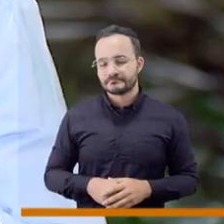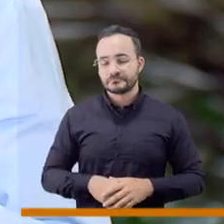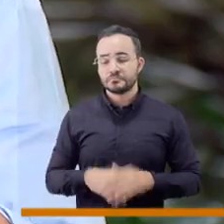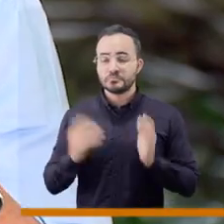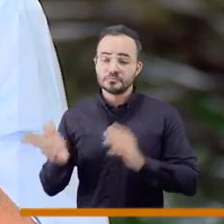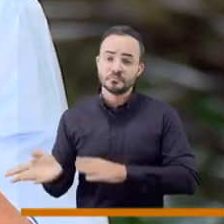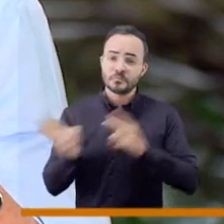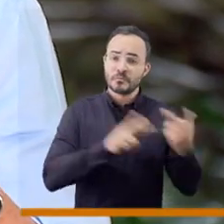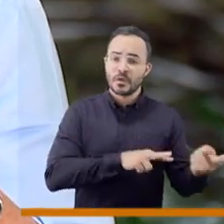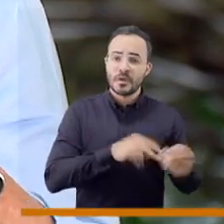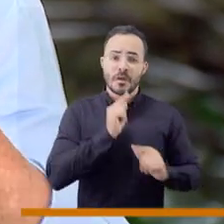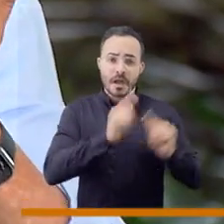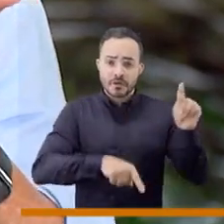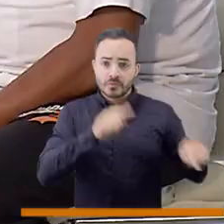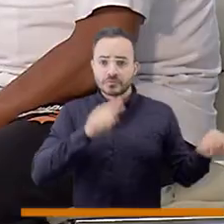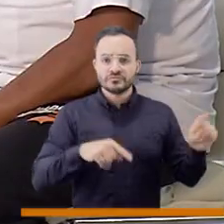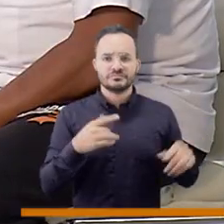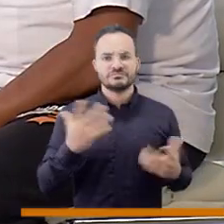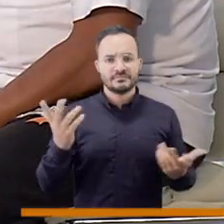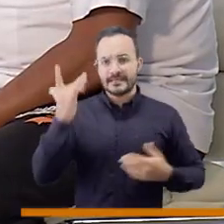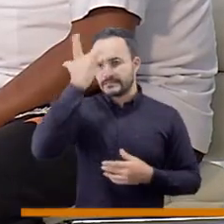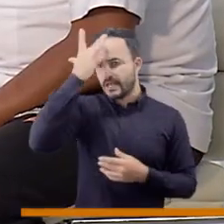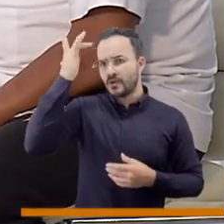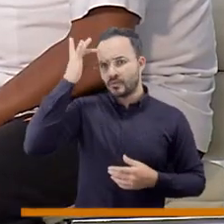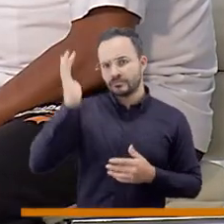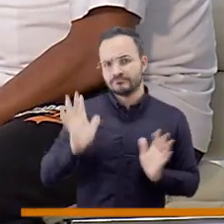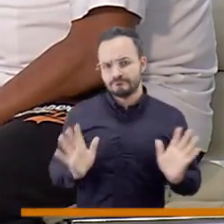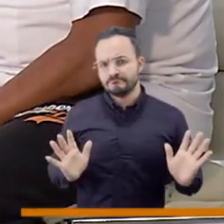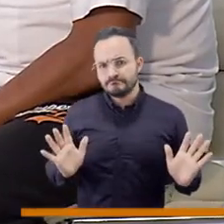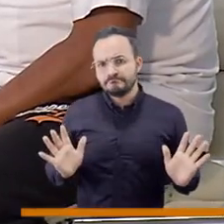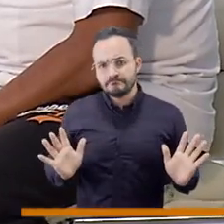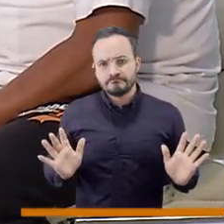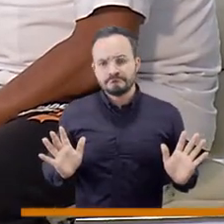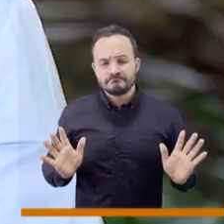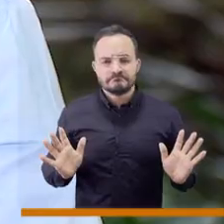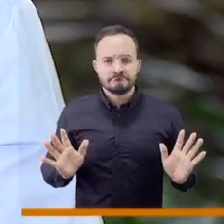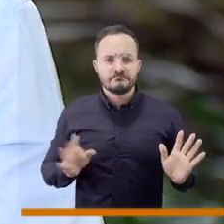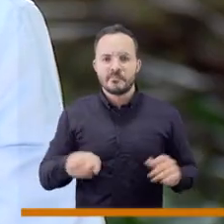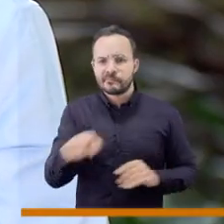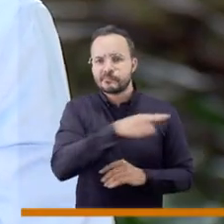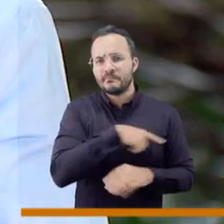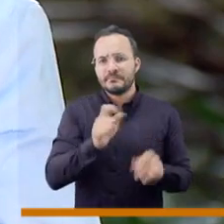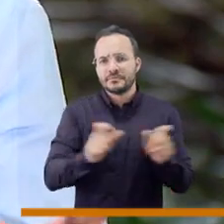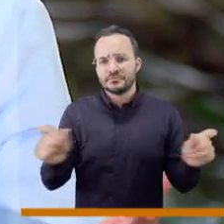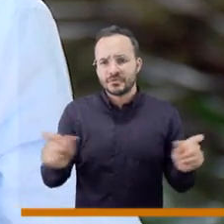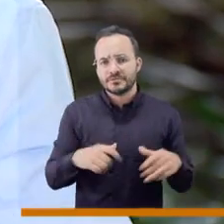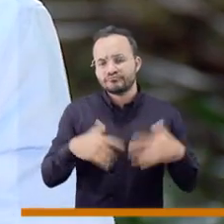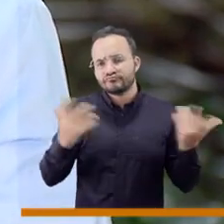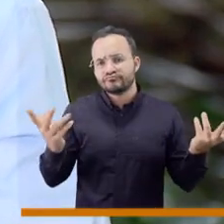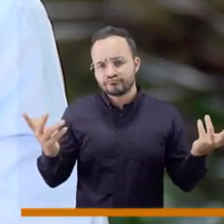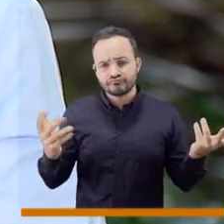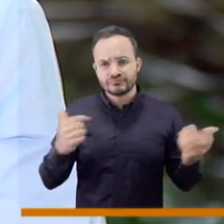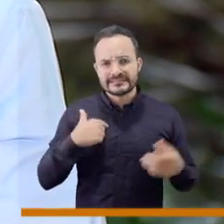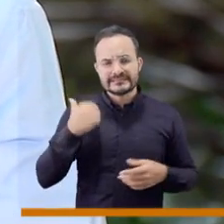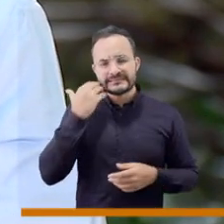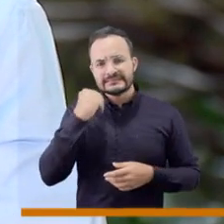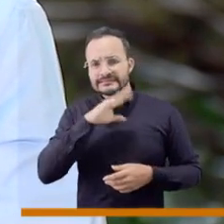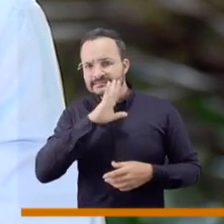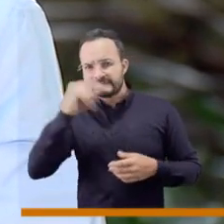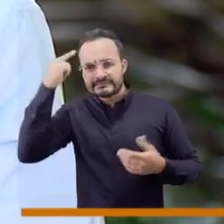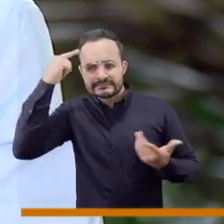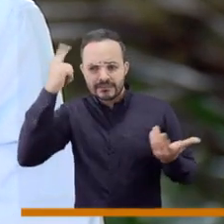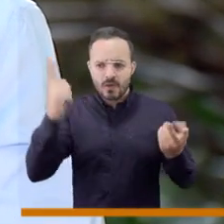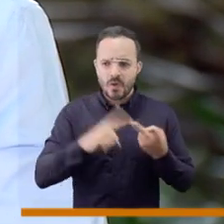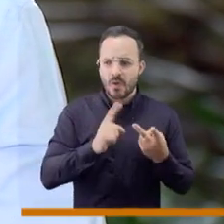consumir, pero hay gente que esto, otra gente yo creo que la lleva también a asuntos de salud mental, en la calle encontrar personas